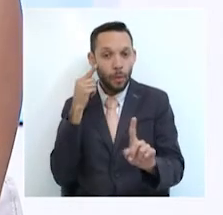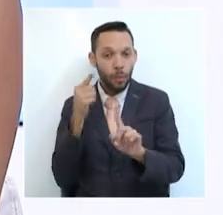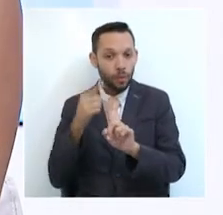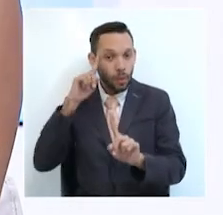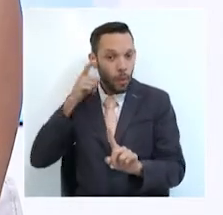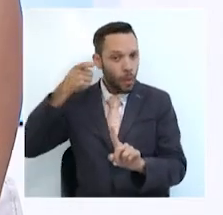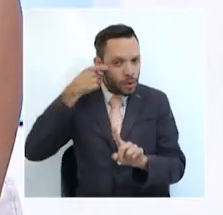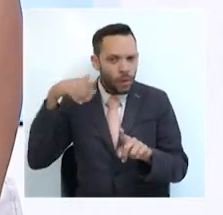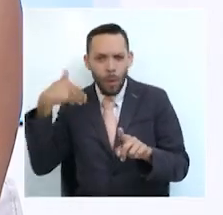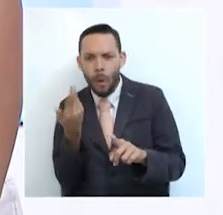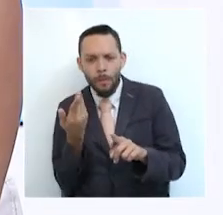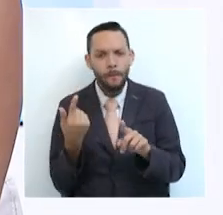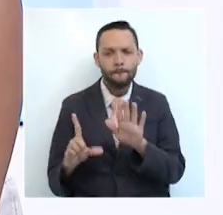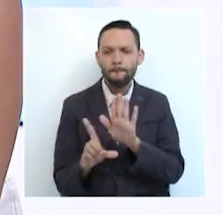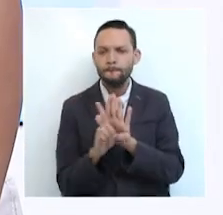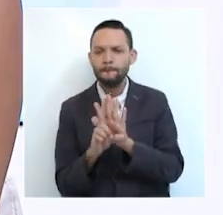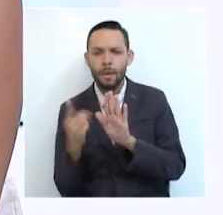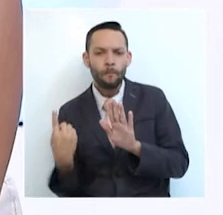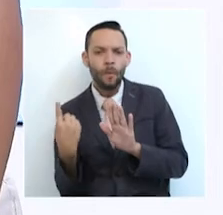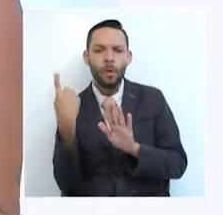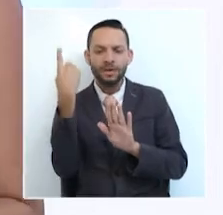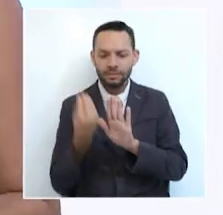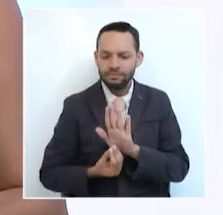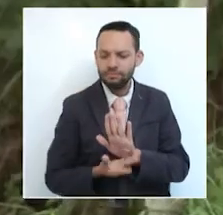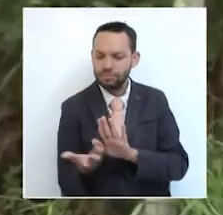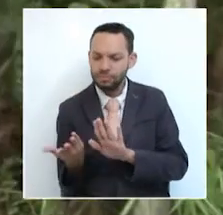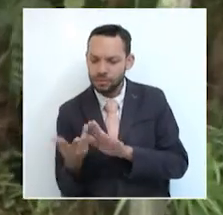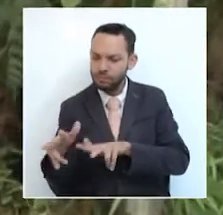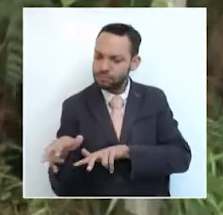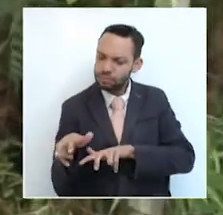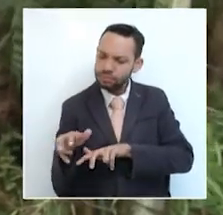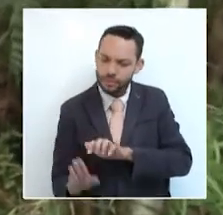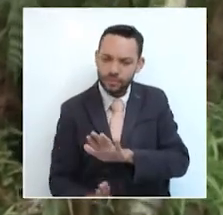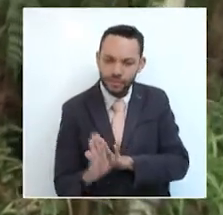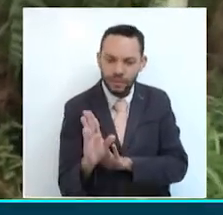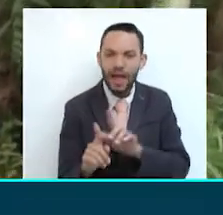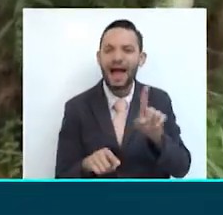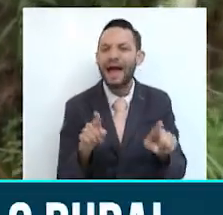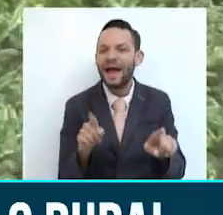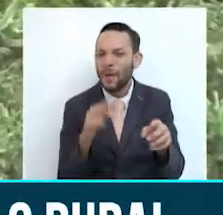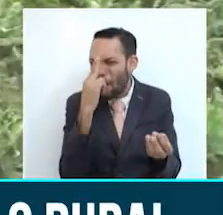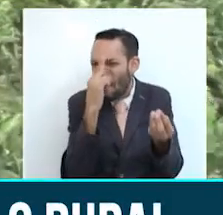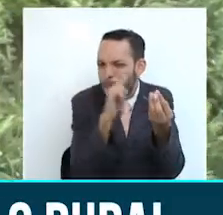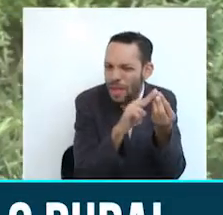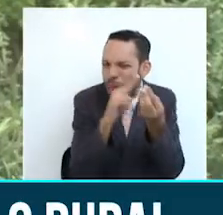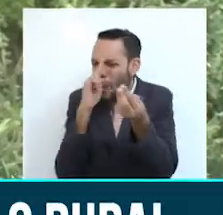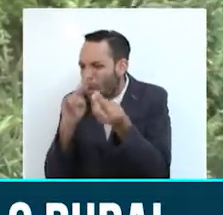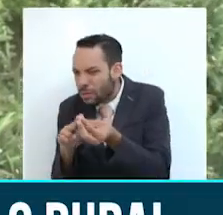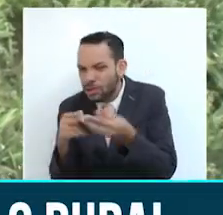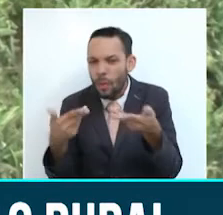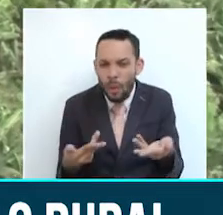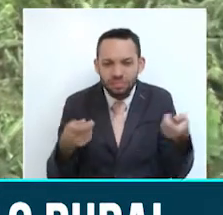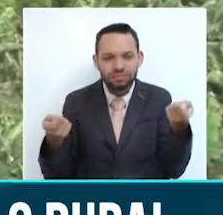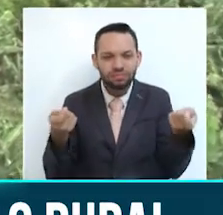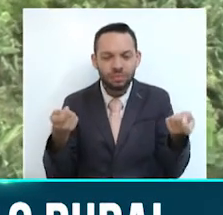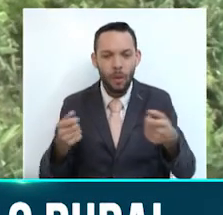Distracción de las Políticas Públicas del Desarrollo Rural. Uno de esos mitos y sofismas de la política rural es la centralización que desde